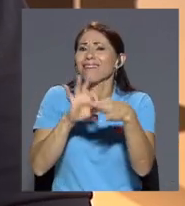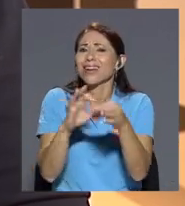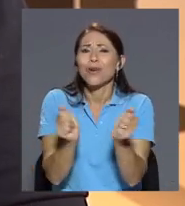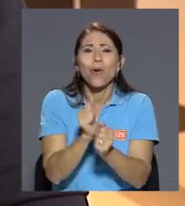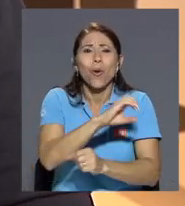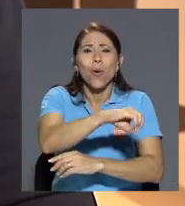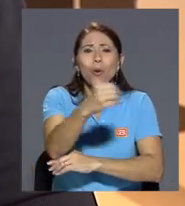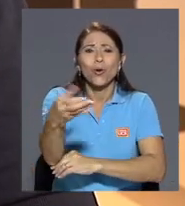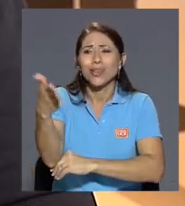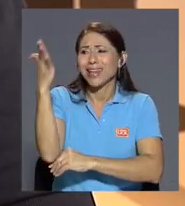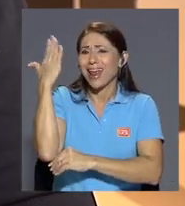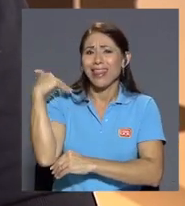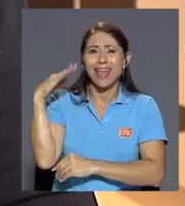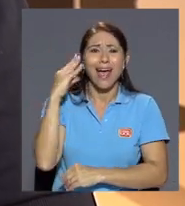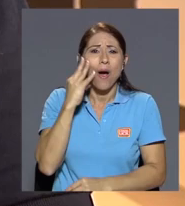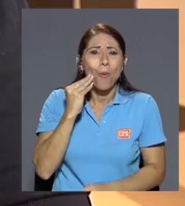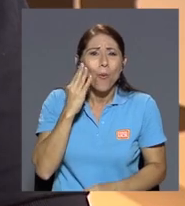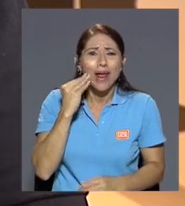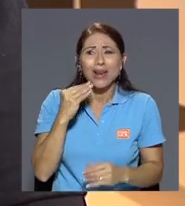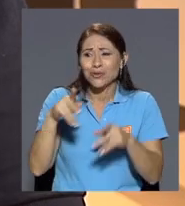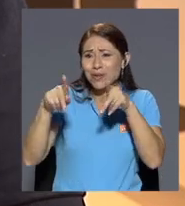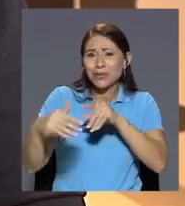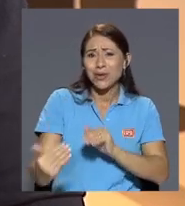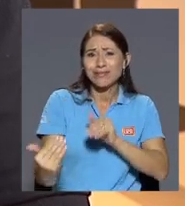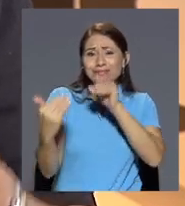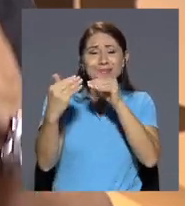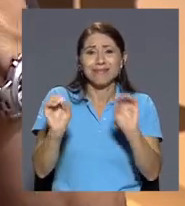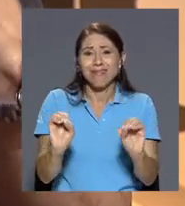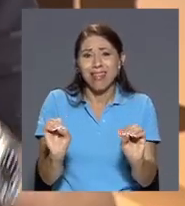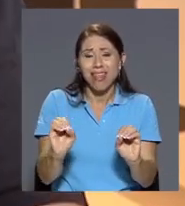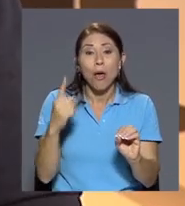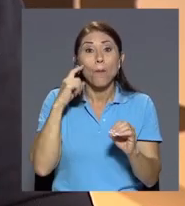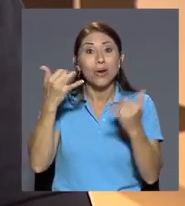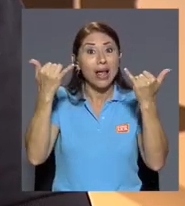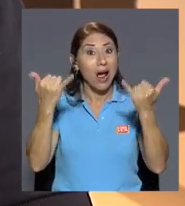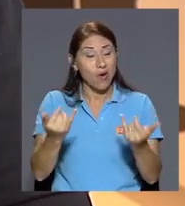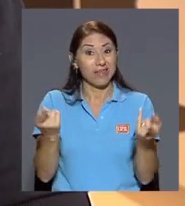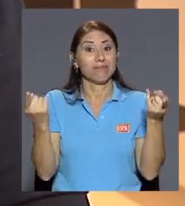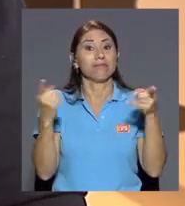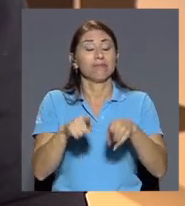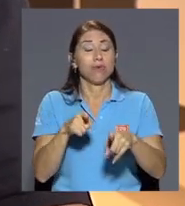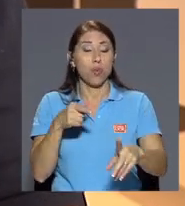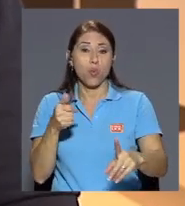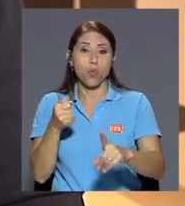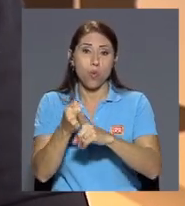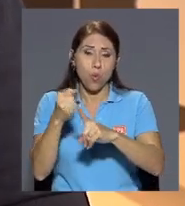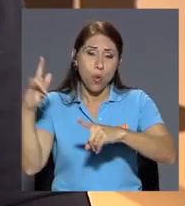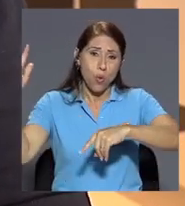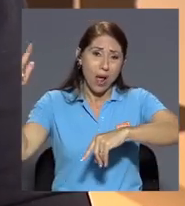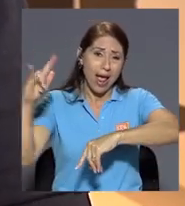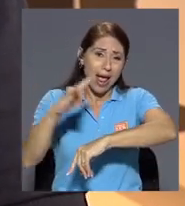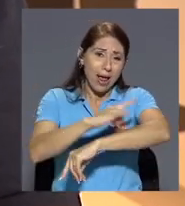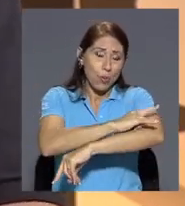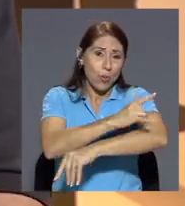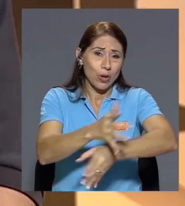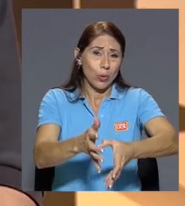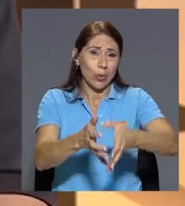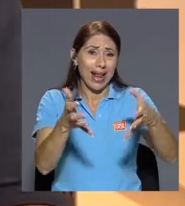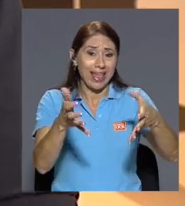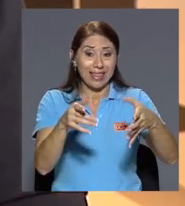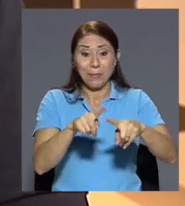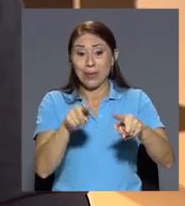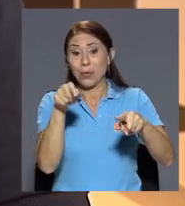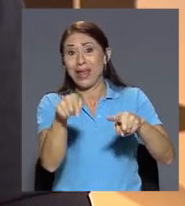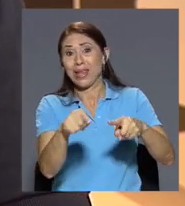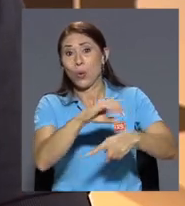ni la de nosotros porque el impacto de un aeropuerto de ese tamaño en un pueblito